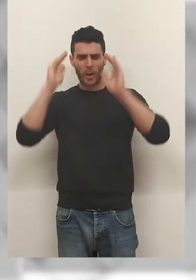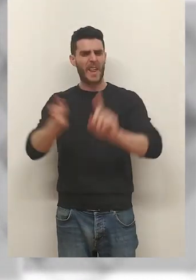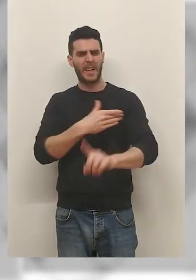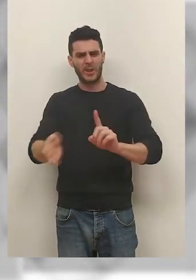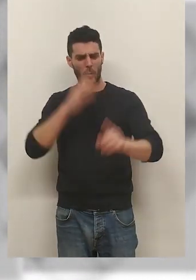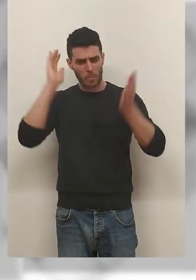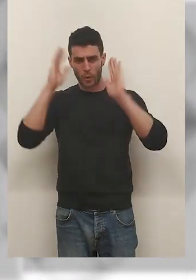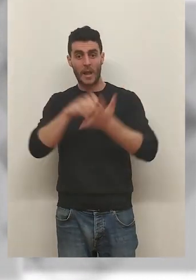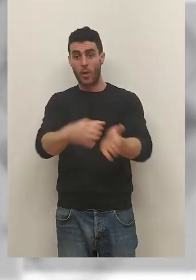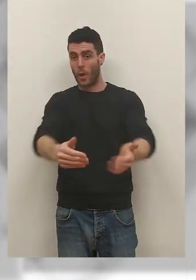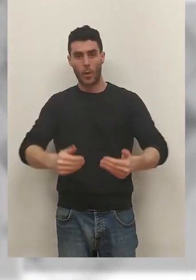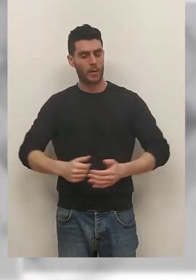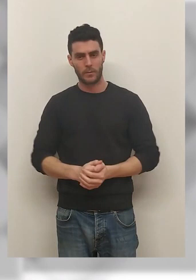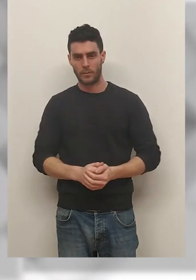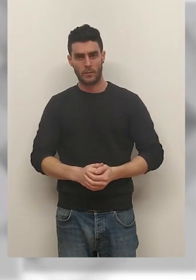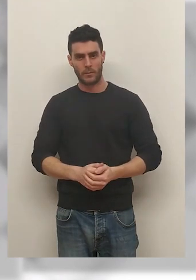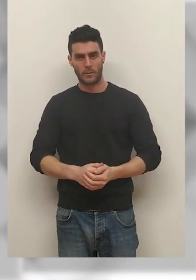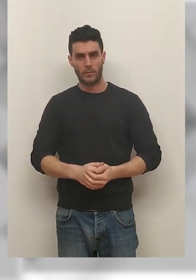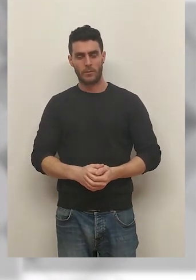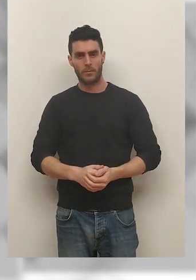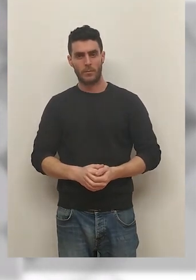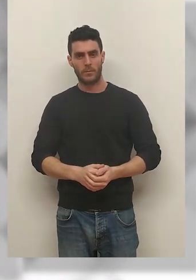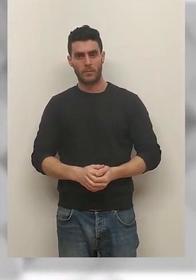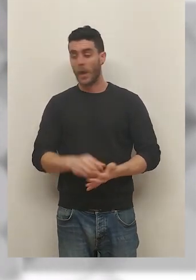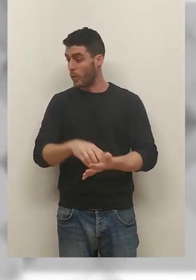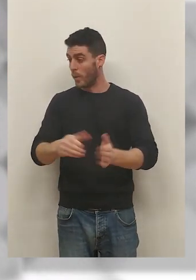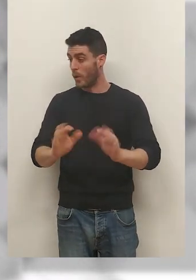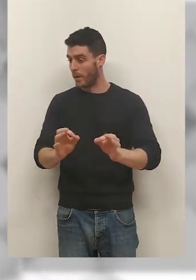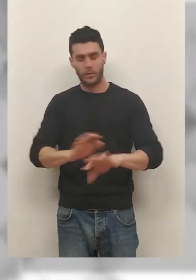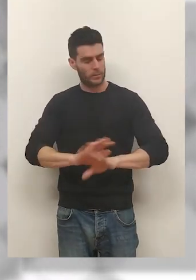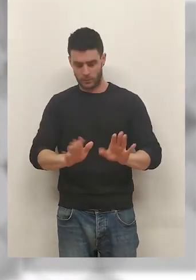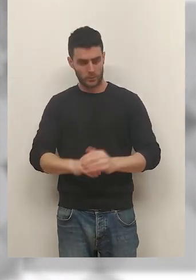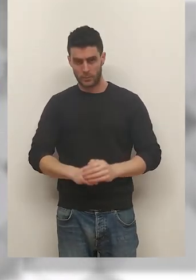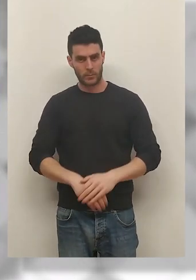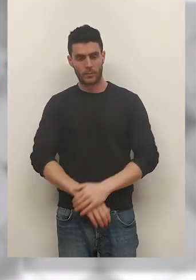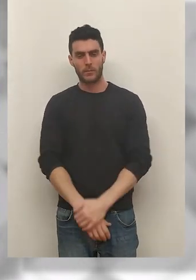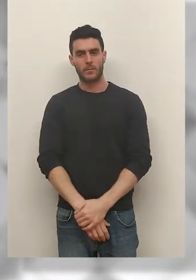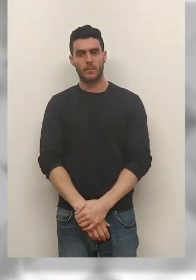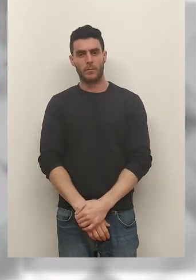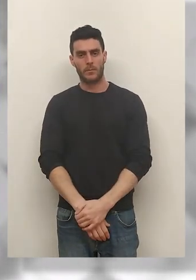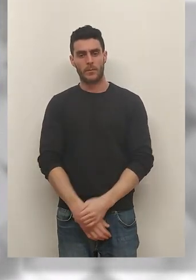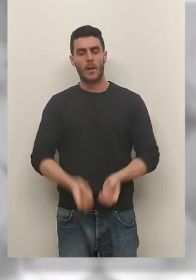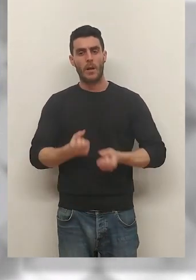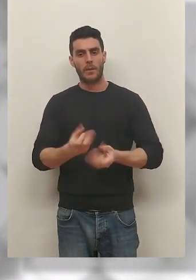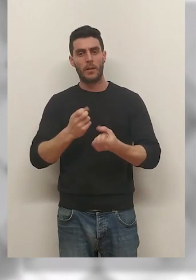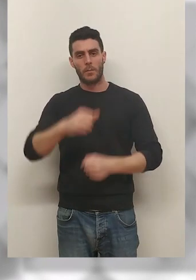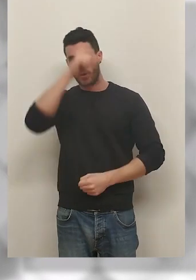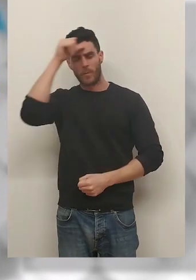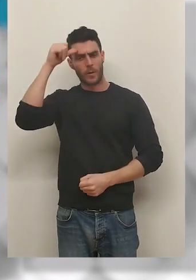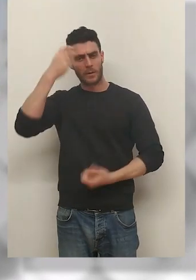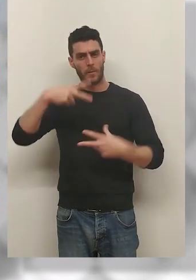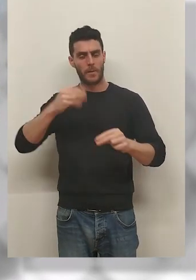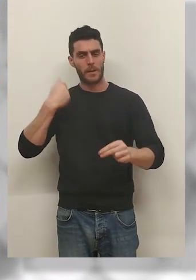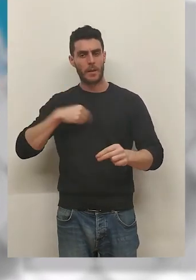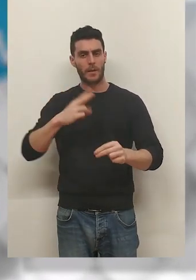agresión. Sin duda alguna. Sin ninguna duda. Sin ninguna duda. Con el testimonio de las forenses